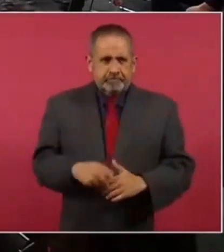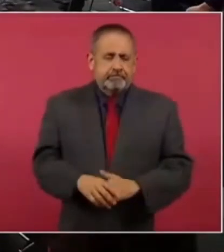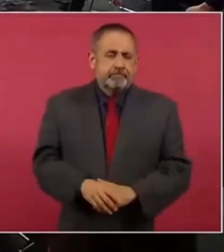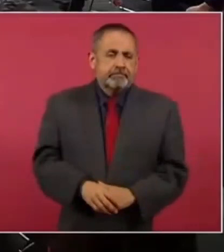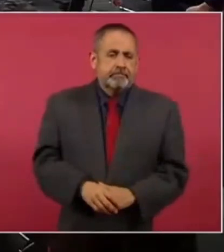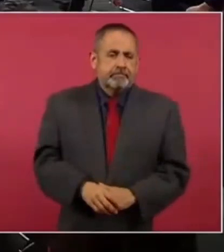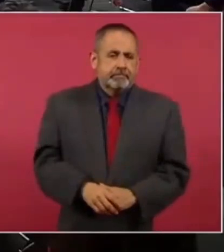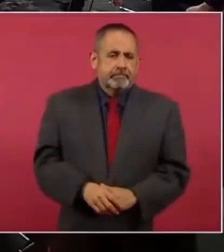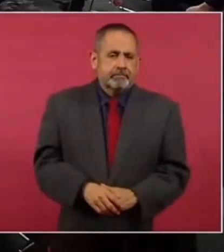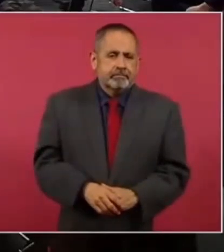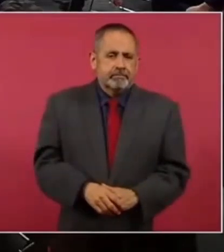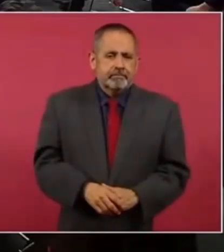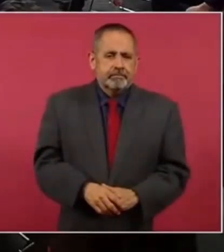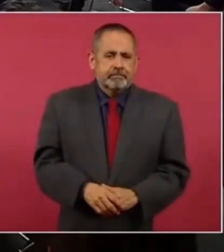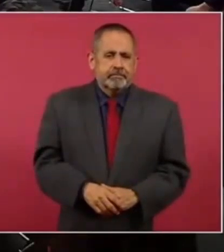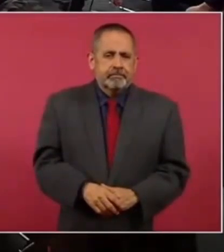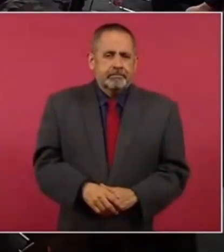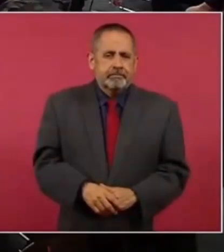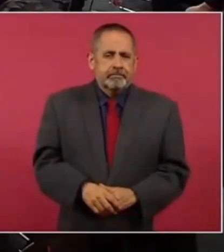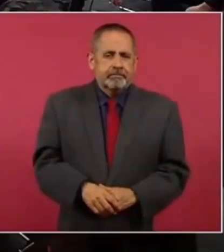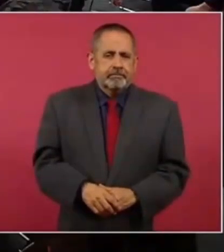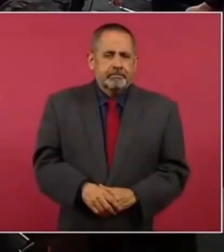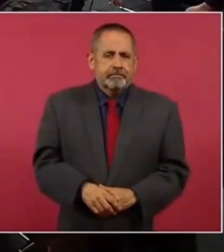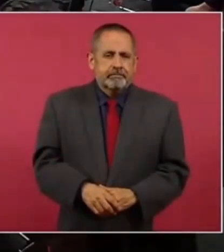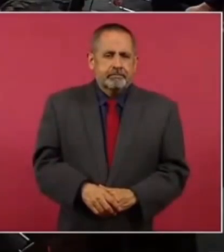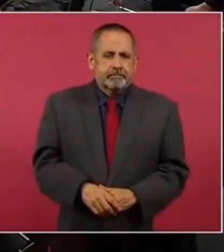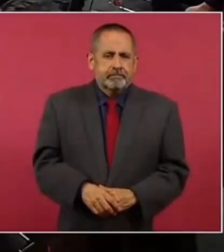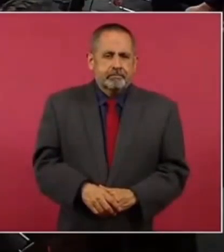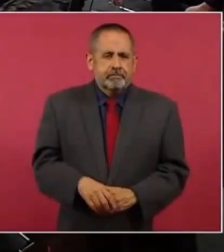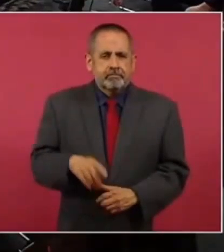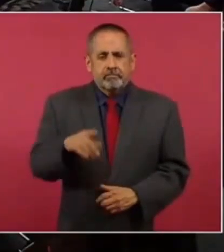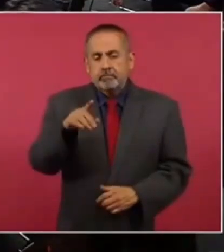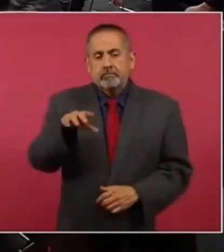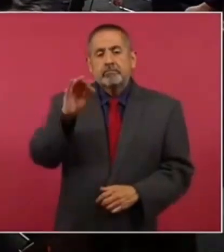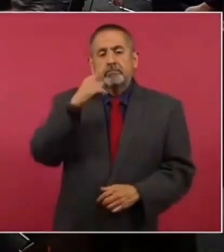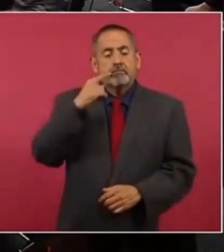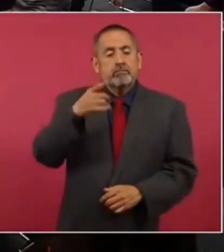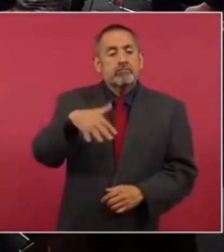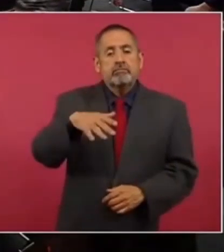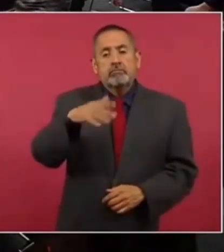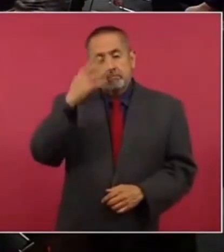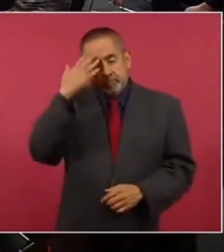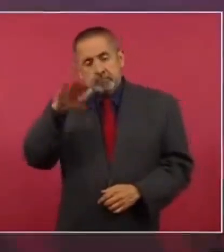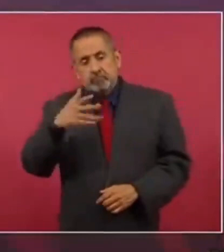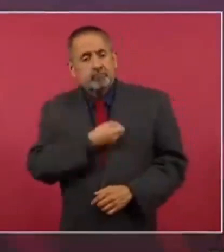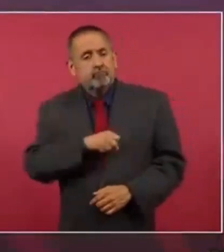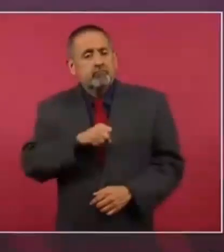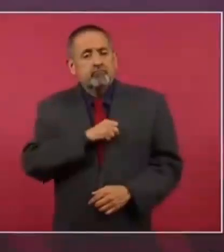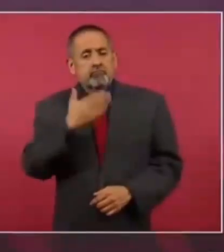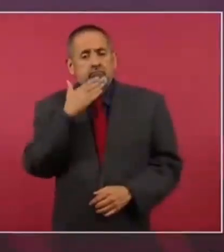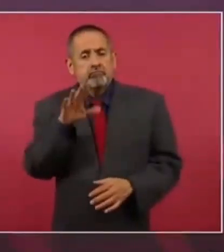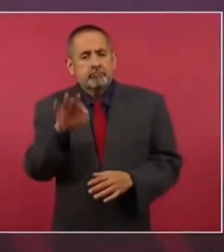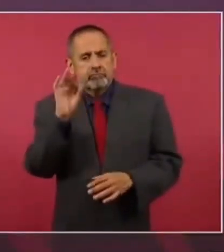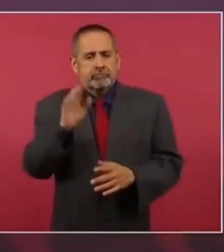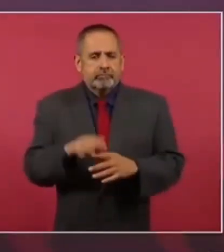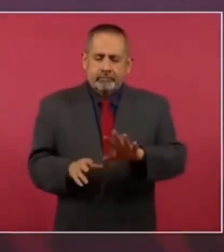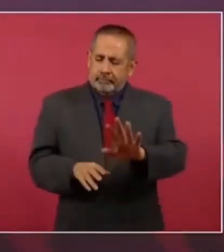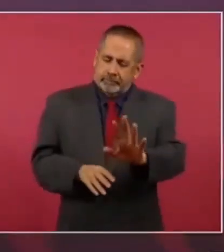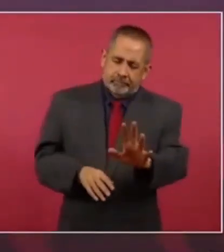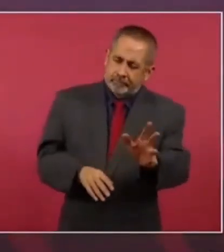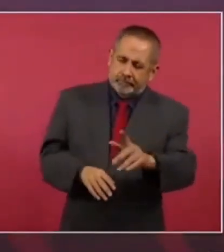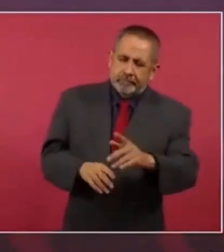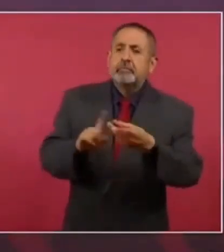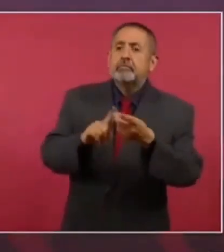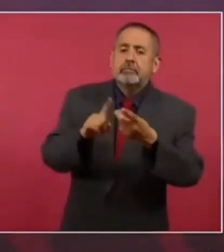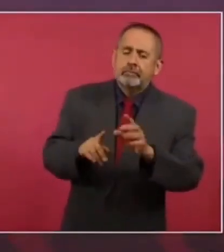Ya apareció la señora. ¿Qué informa? Que está bien de salud. Que está bien de salud. ¿Se puede precisar en dónde ocurrió esto? no, ya,